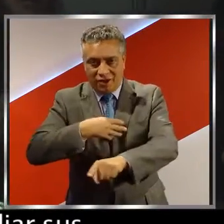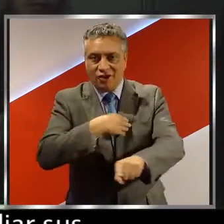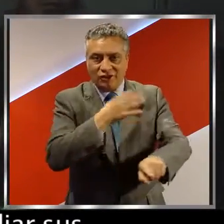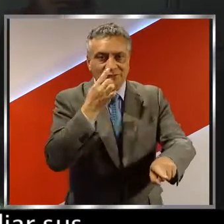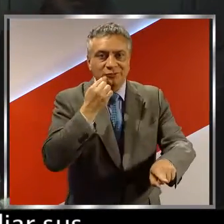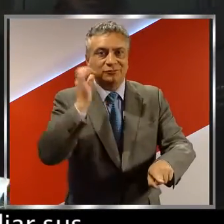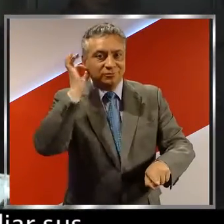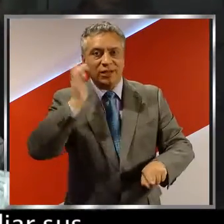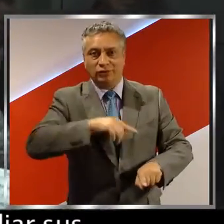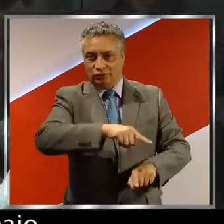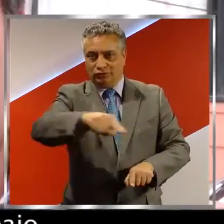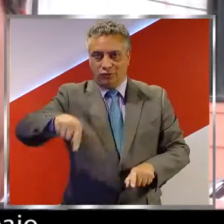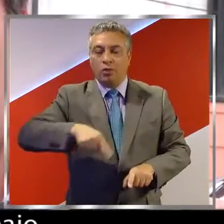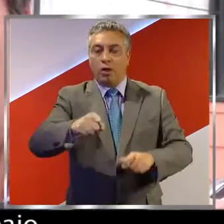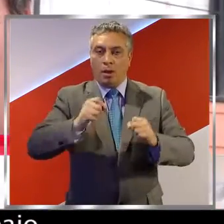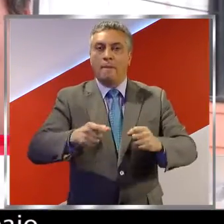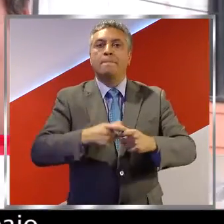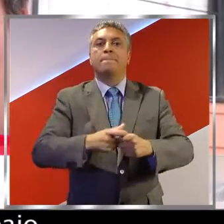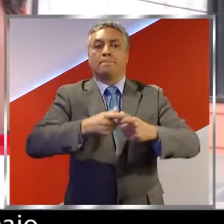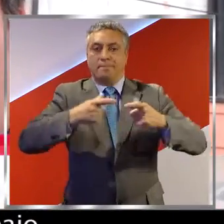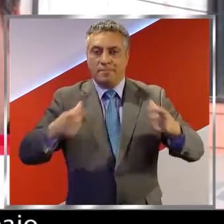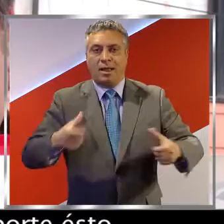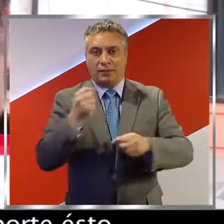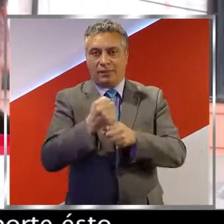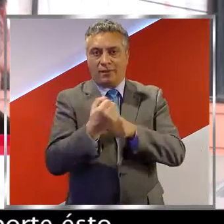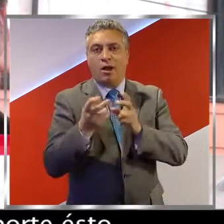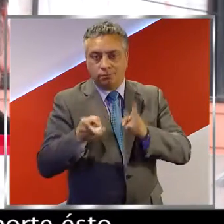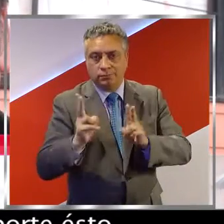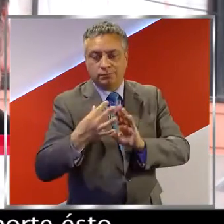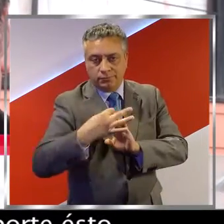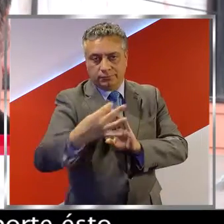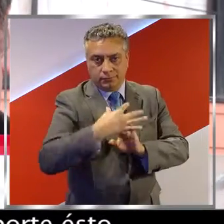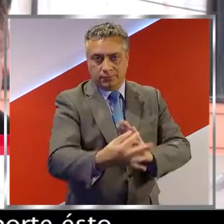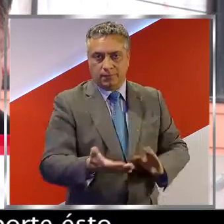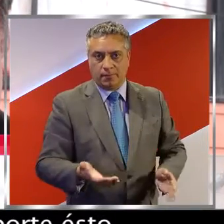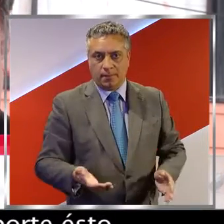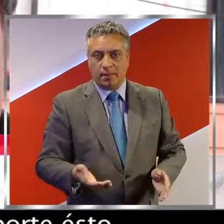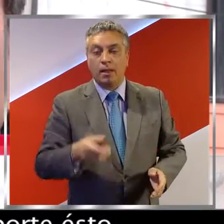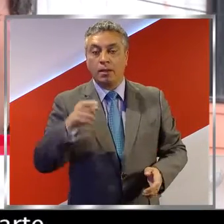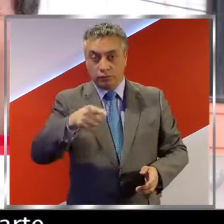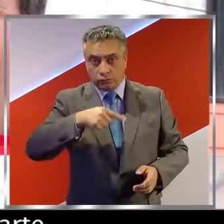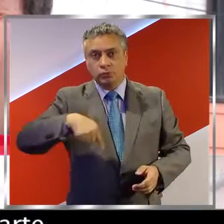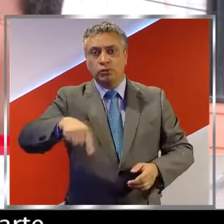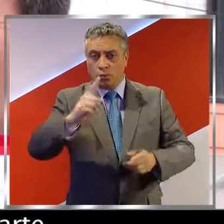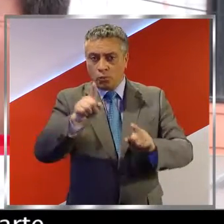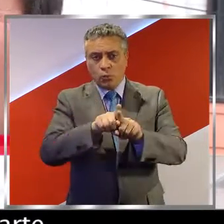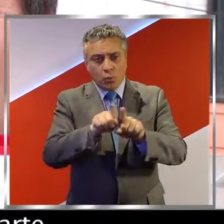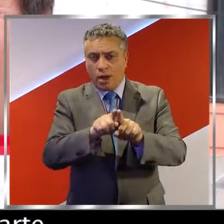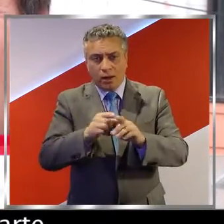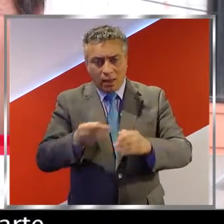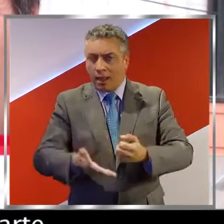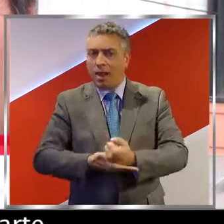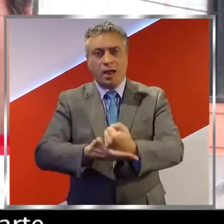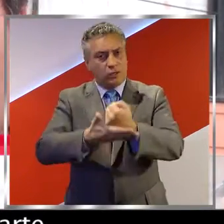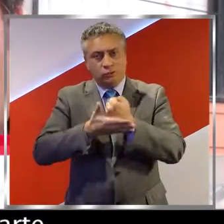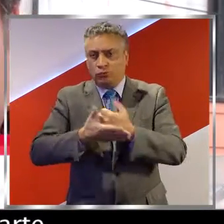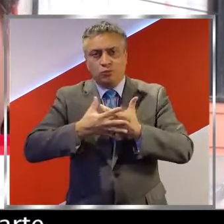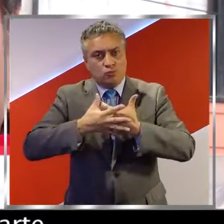idealmente ampliar sus oportunidades de trabajo. Para nosotros es un gran aporte esto, porque esto es